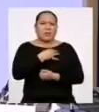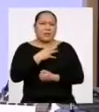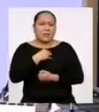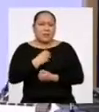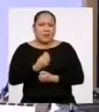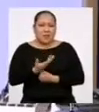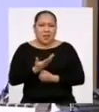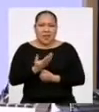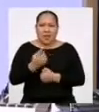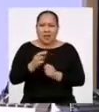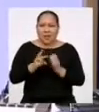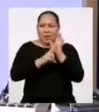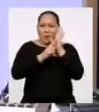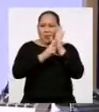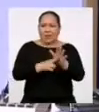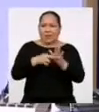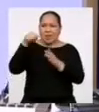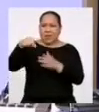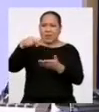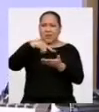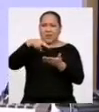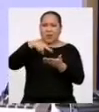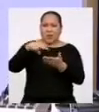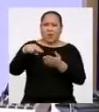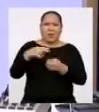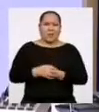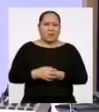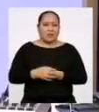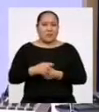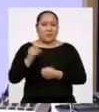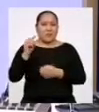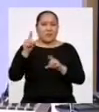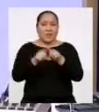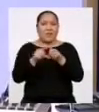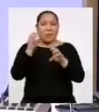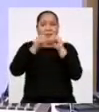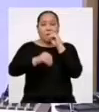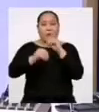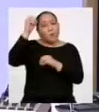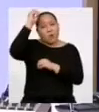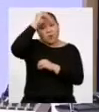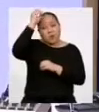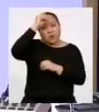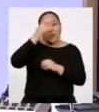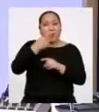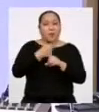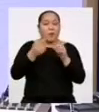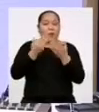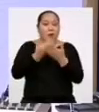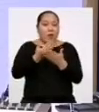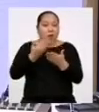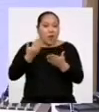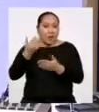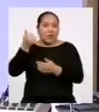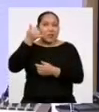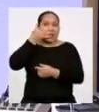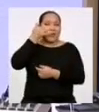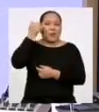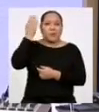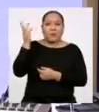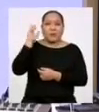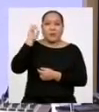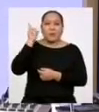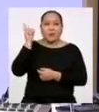danzantes de tan grande evento. Además, estableceremos conclusiones. Pero antes de que llamemos a la